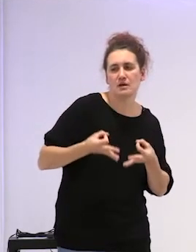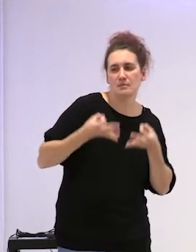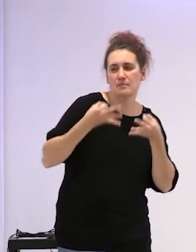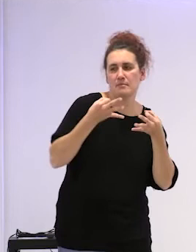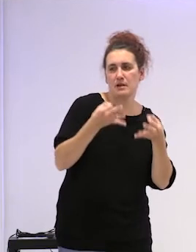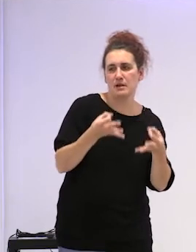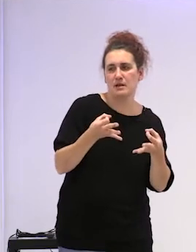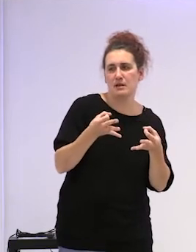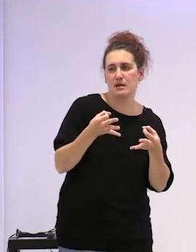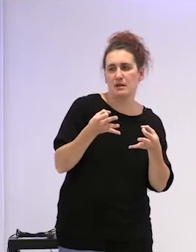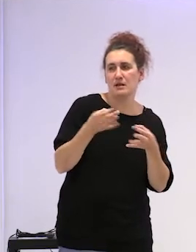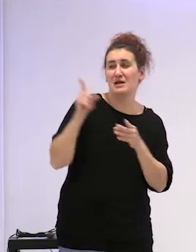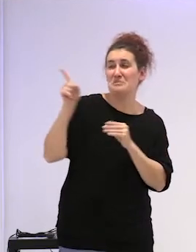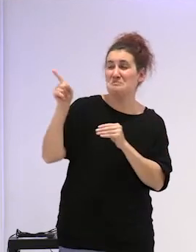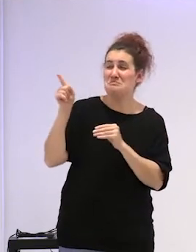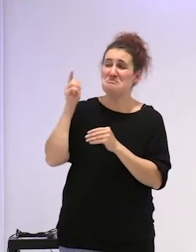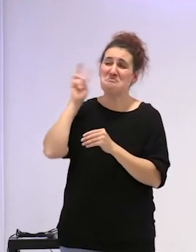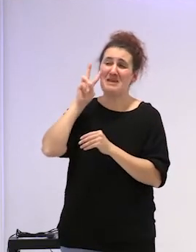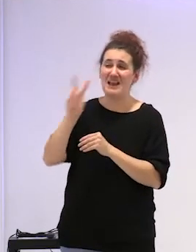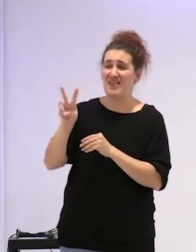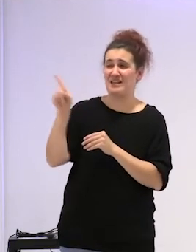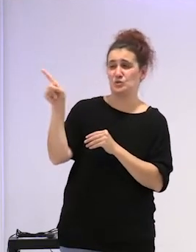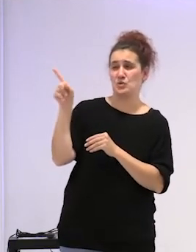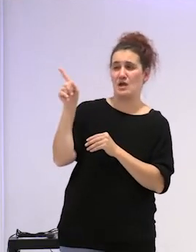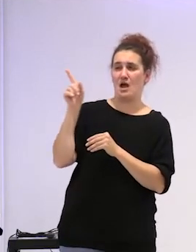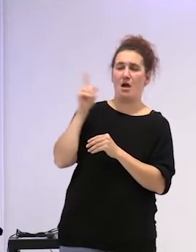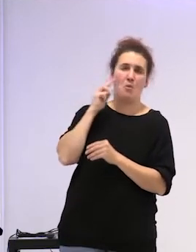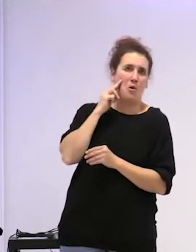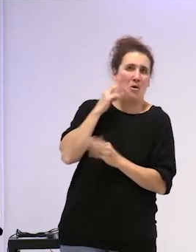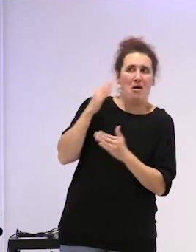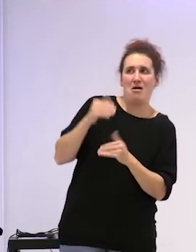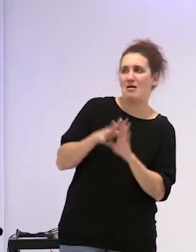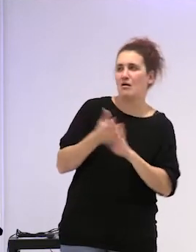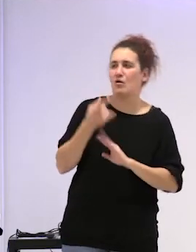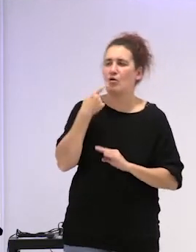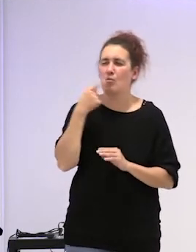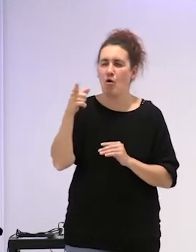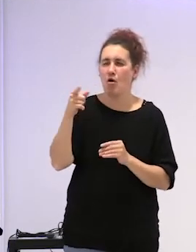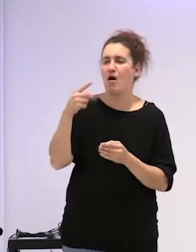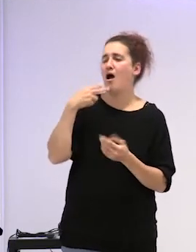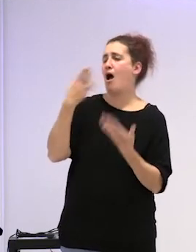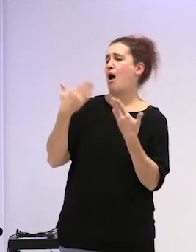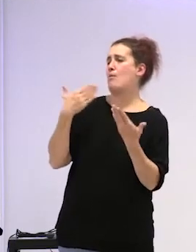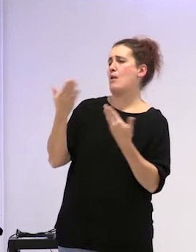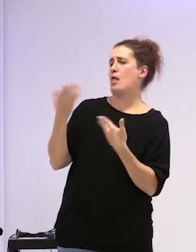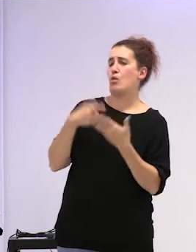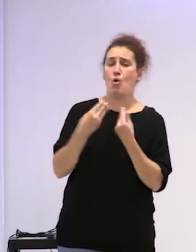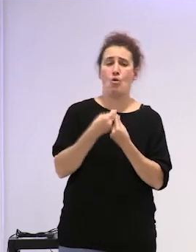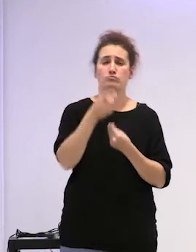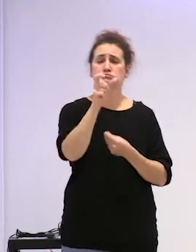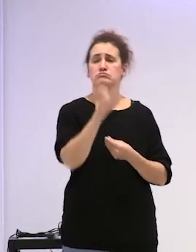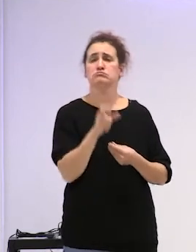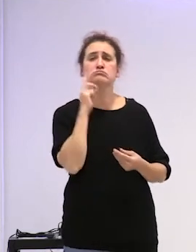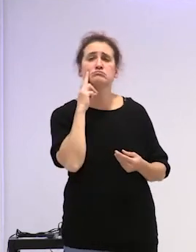tiñes tu mirada de cobardía sintiendo el suelo como entablando una conversación con él